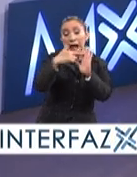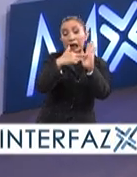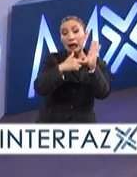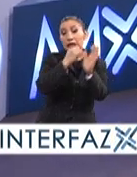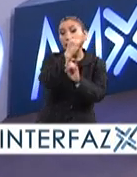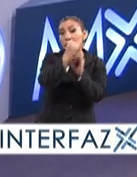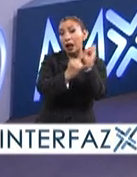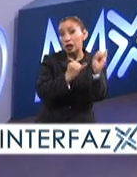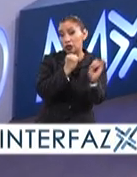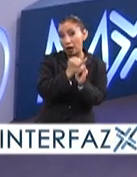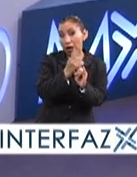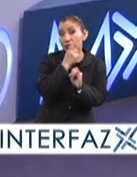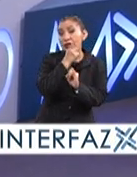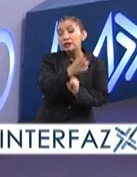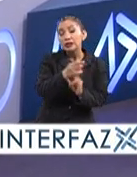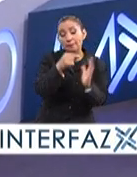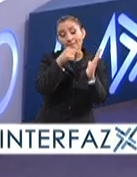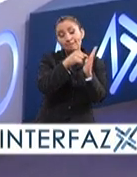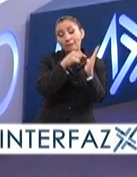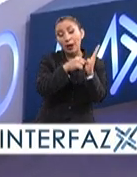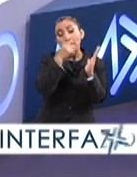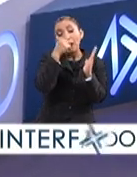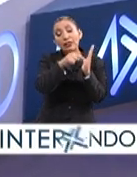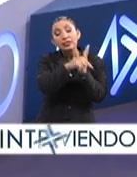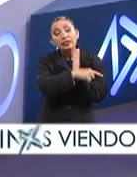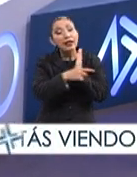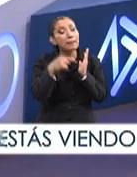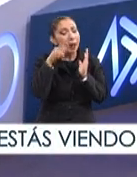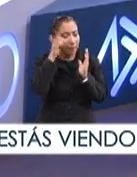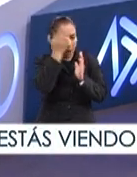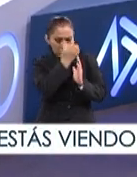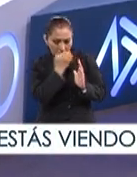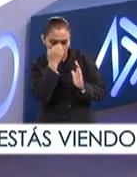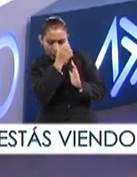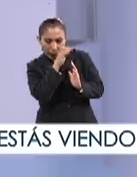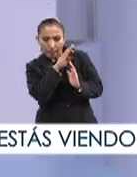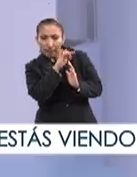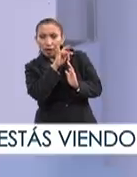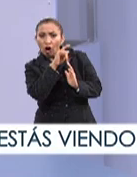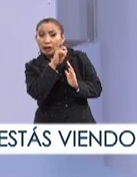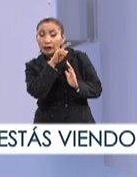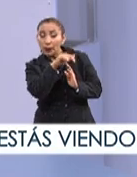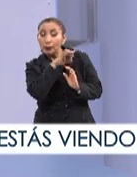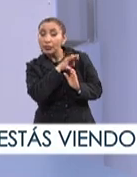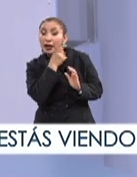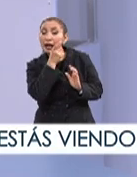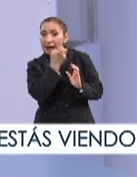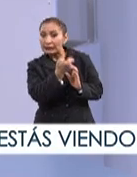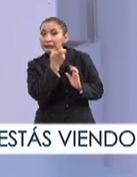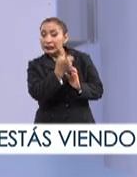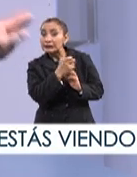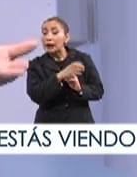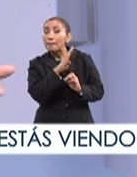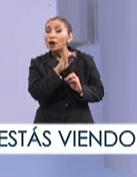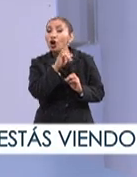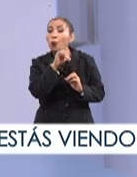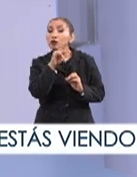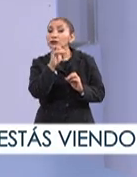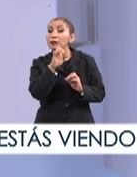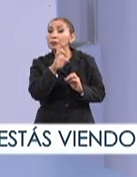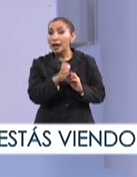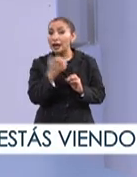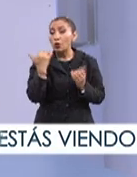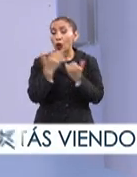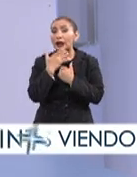nivel internacional ya que te dicen qué parámetros tienes que cumplir y en qué intervalos tienen que estar para que tú puedas decir que es un biocombustible, igual que la gasolina,